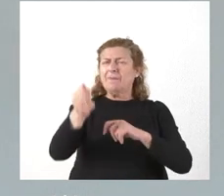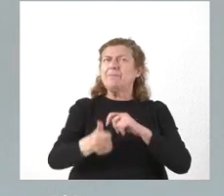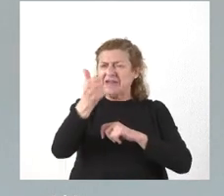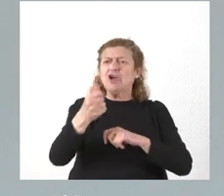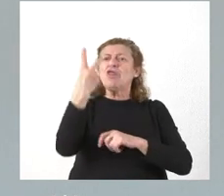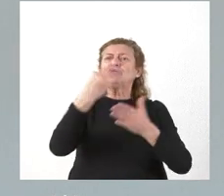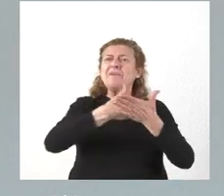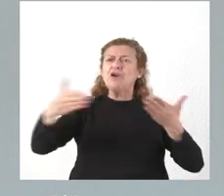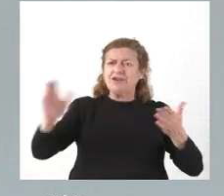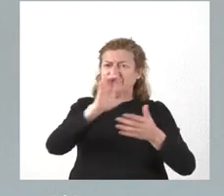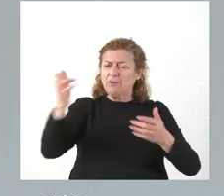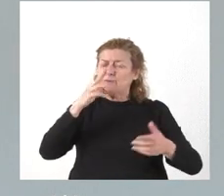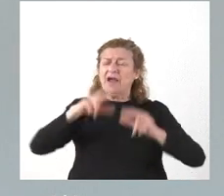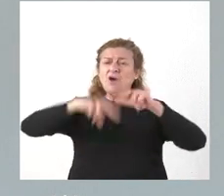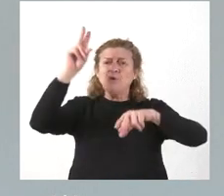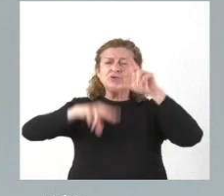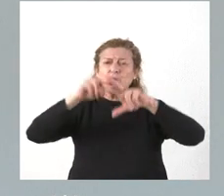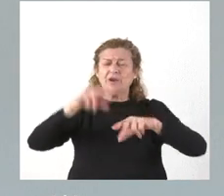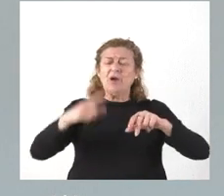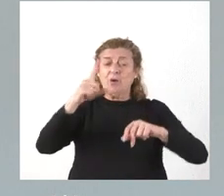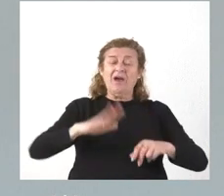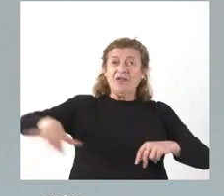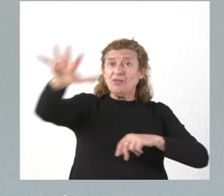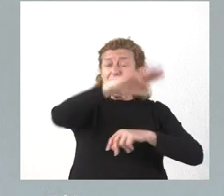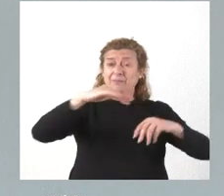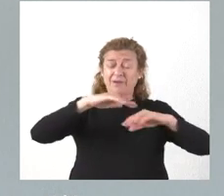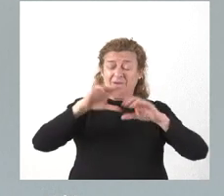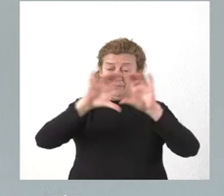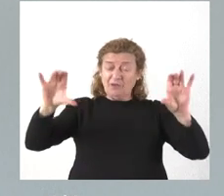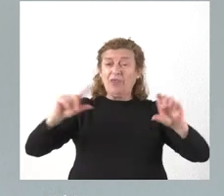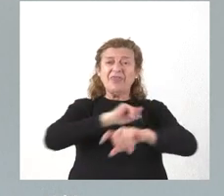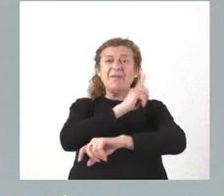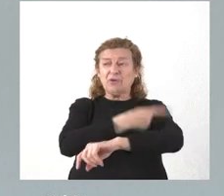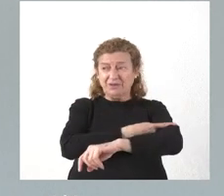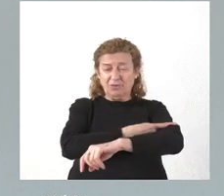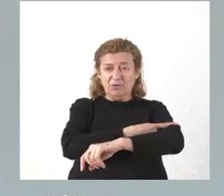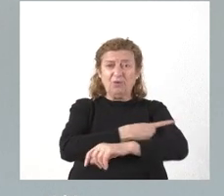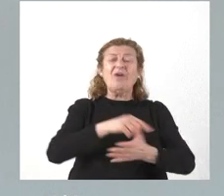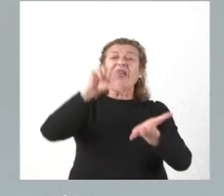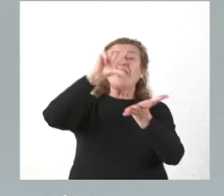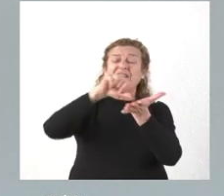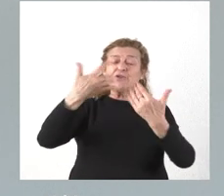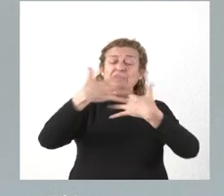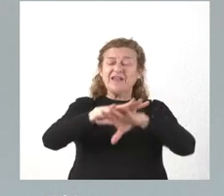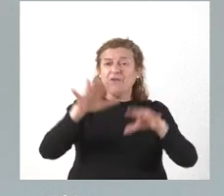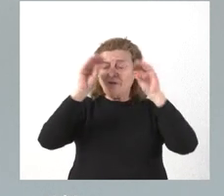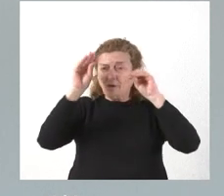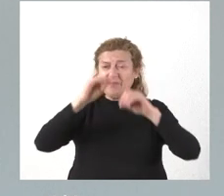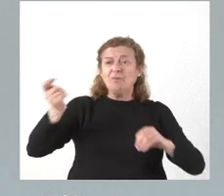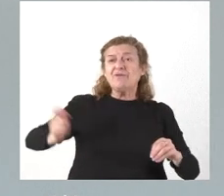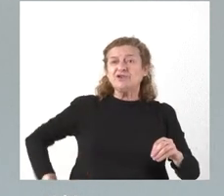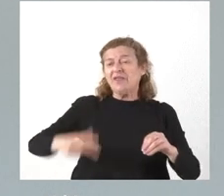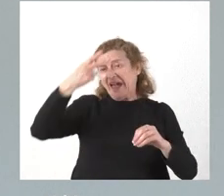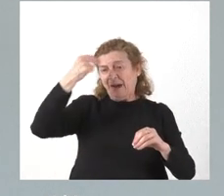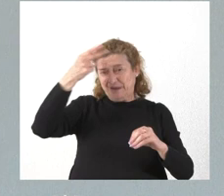millones de euros para la construcción de un pabellón deportivo en el Centro Integrado de Formación Profesional de Ávila.